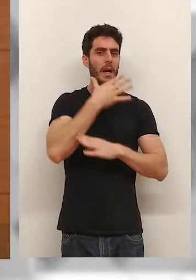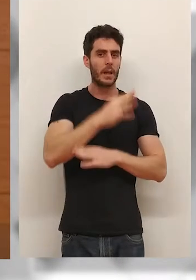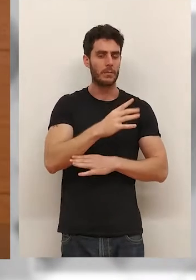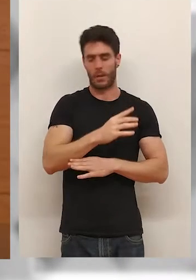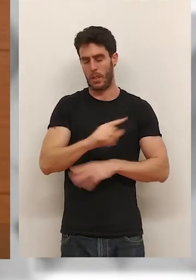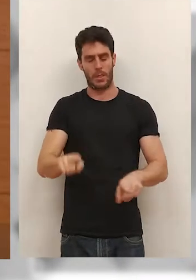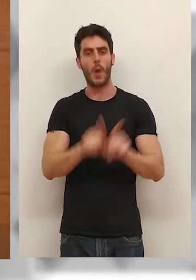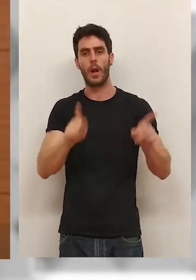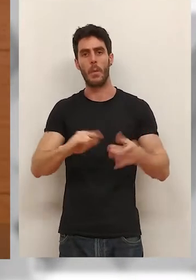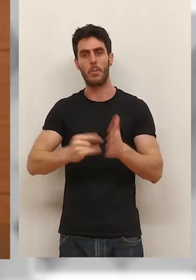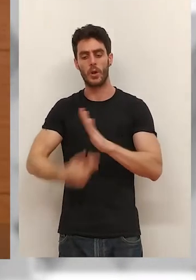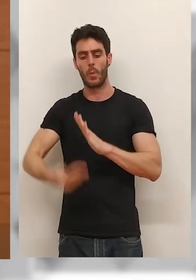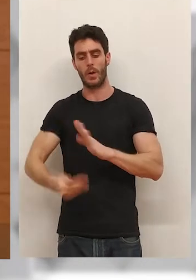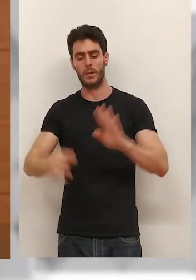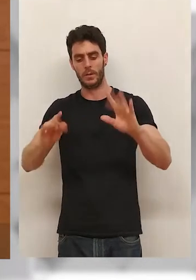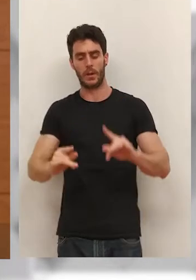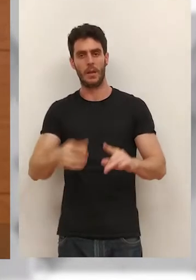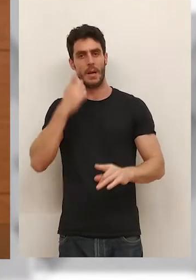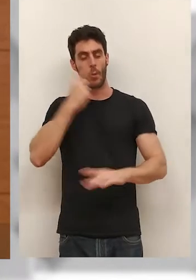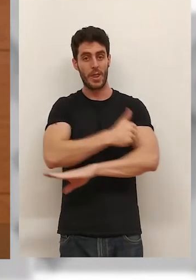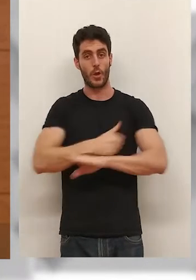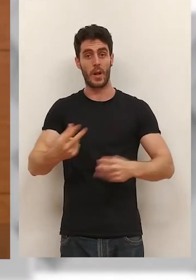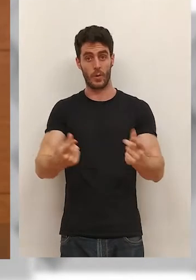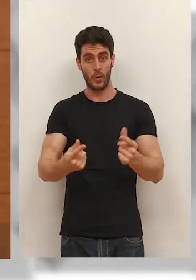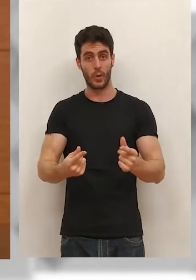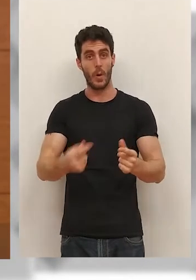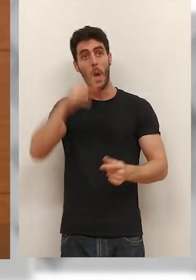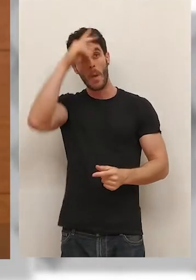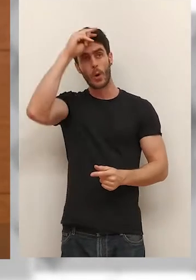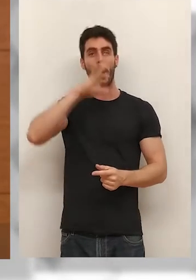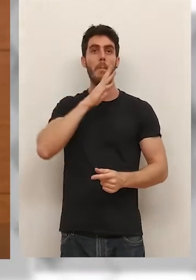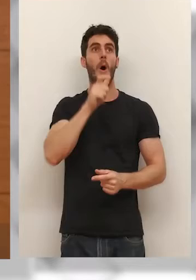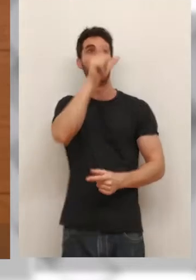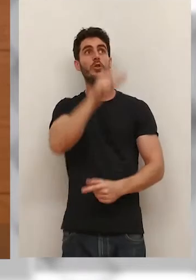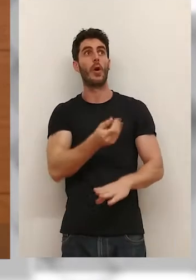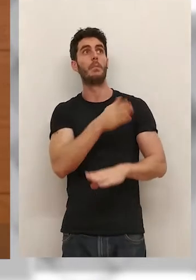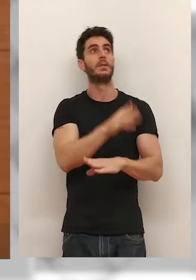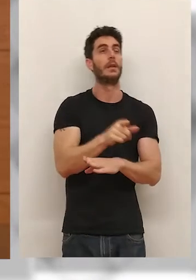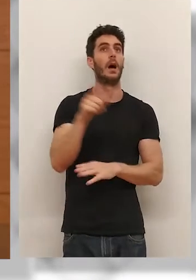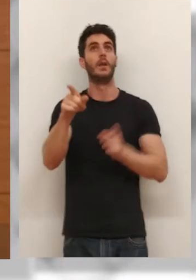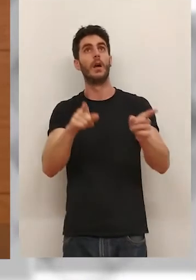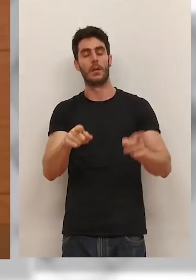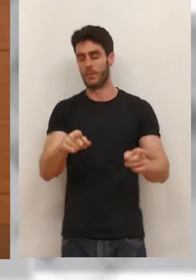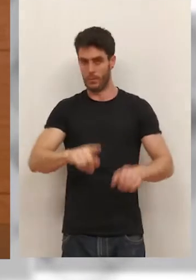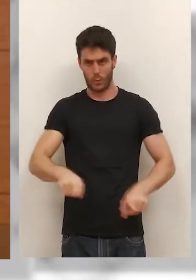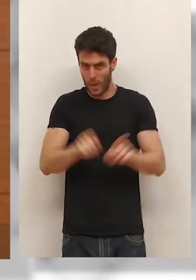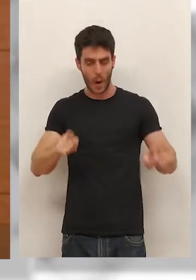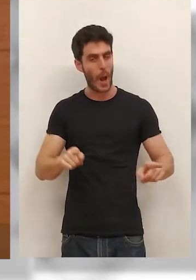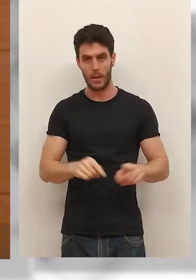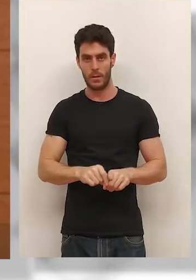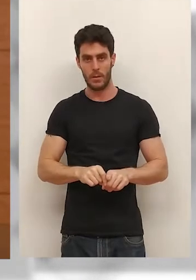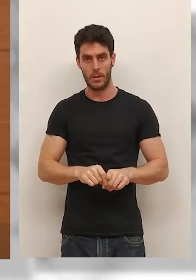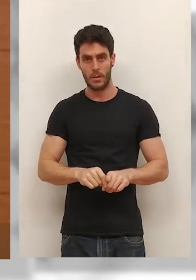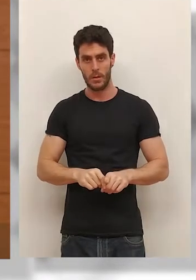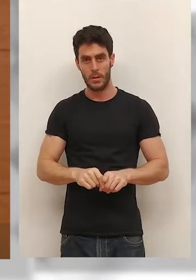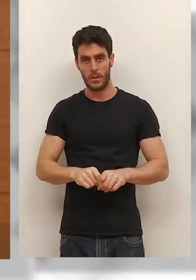A los logroñeses lo que les preocupa no es una u otra persona, no es uno u otro nombre, sino que se les solucionen